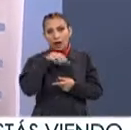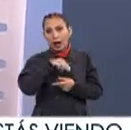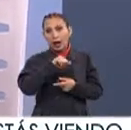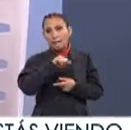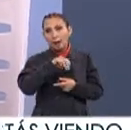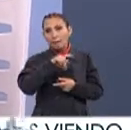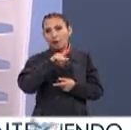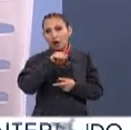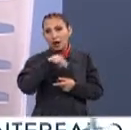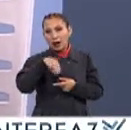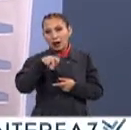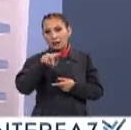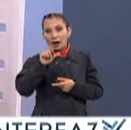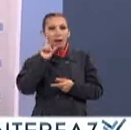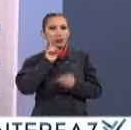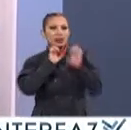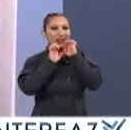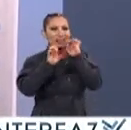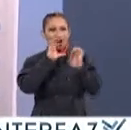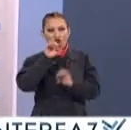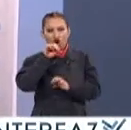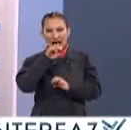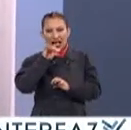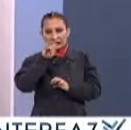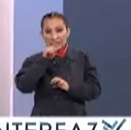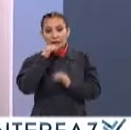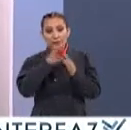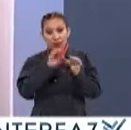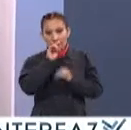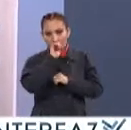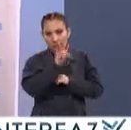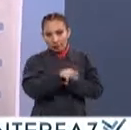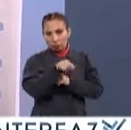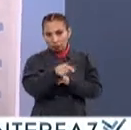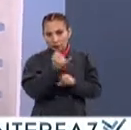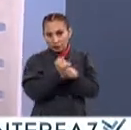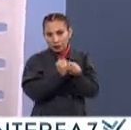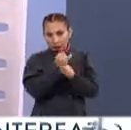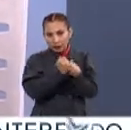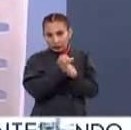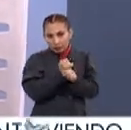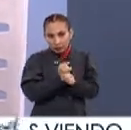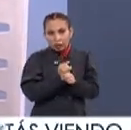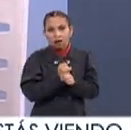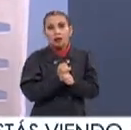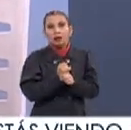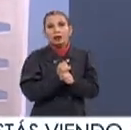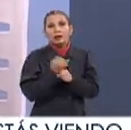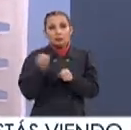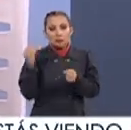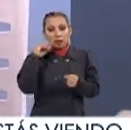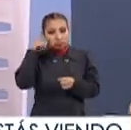Amapola Nava, una reportera de la agencia informativa CONACYT Que nos contaba sobre esta investigación en la cual incluso se identificó que